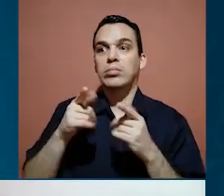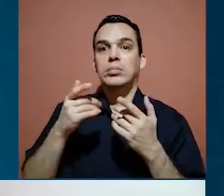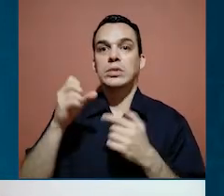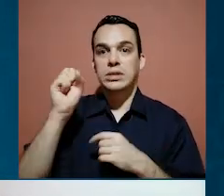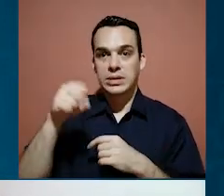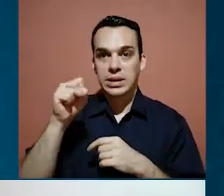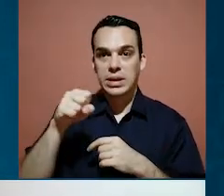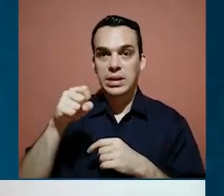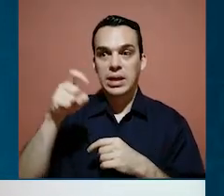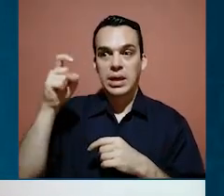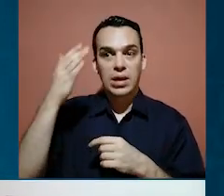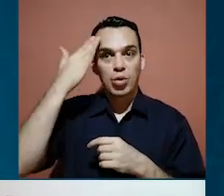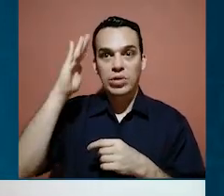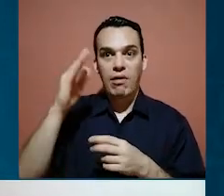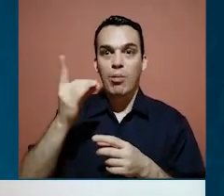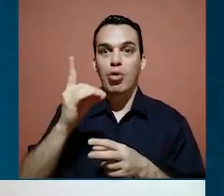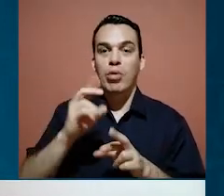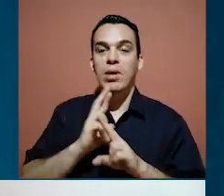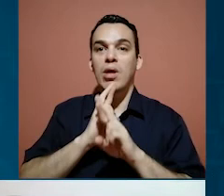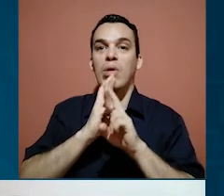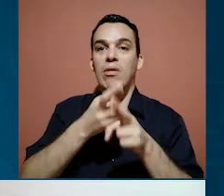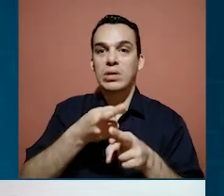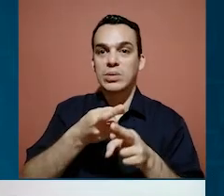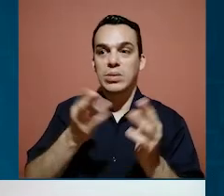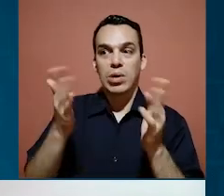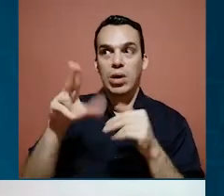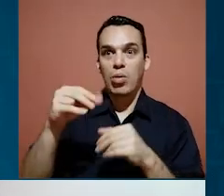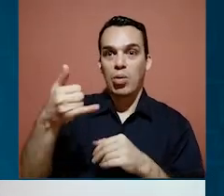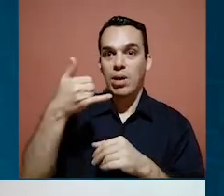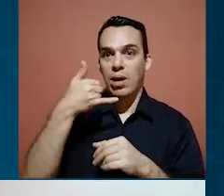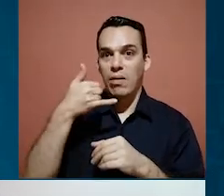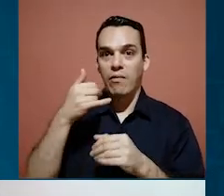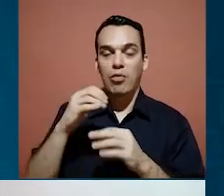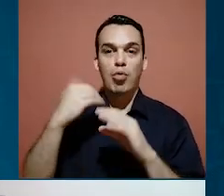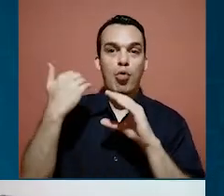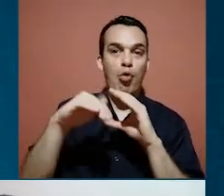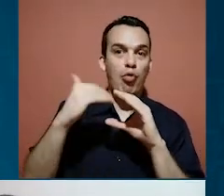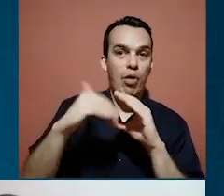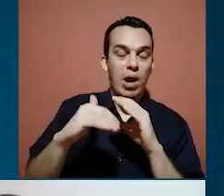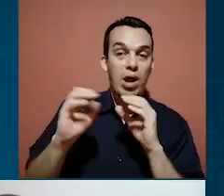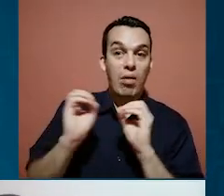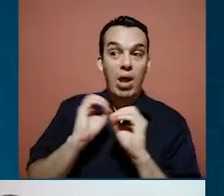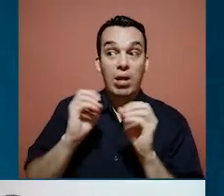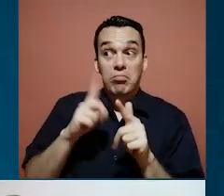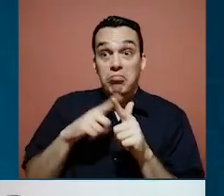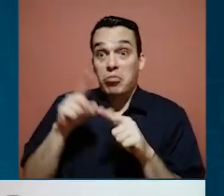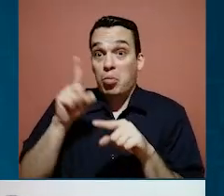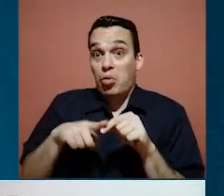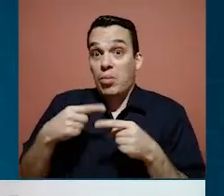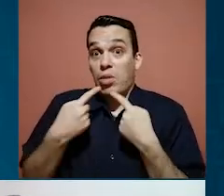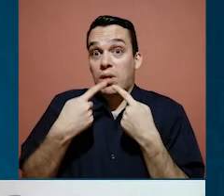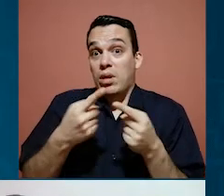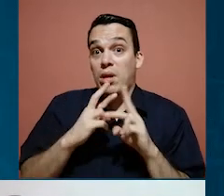pero ahí la situación que surge es que no tenemos donde dar una respuesta, ¿verdad? Porque no dejan un teléfono, no dejan un correo electrónico y no lo